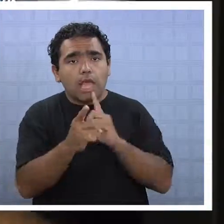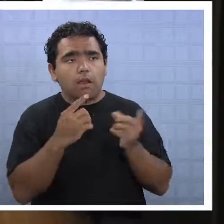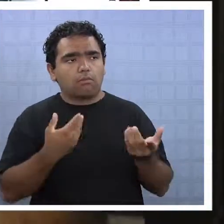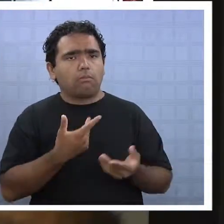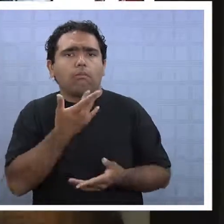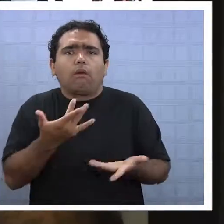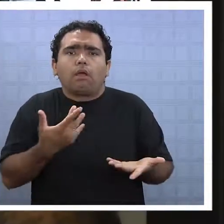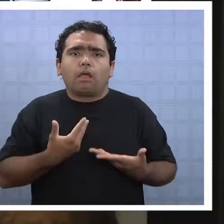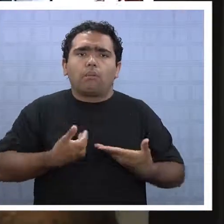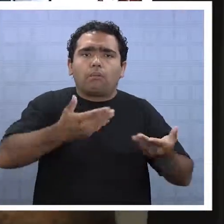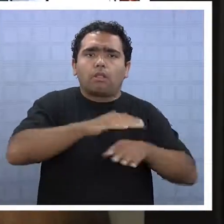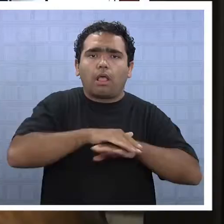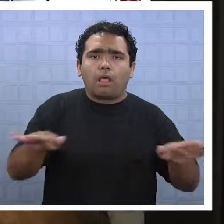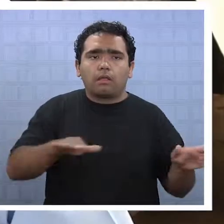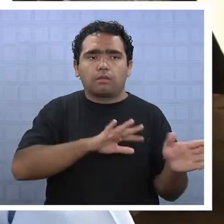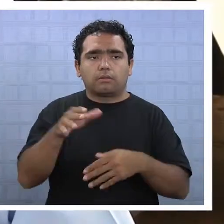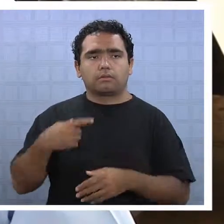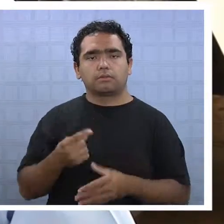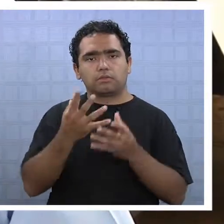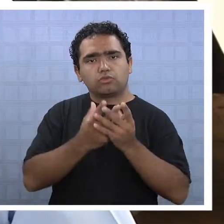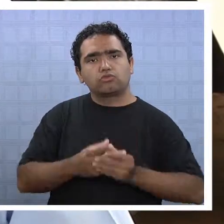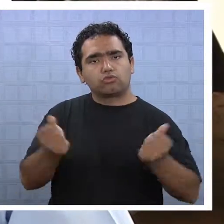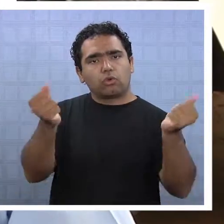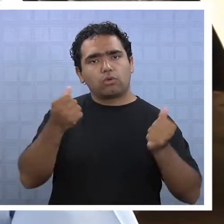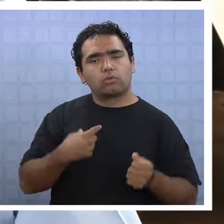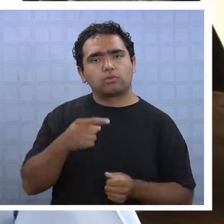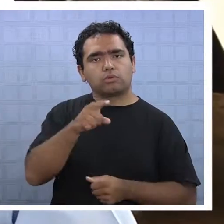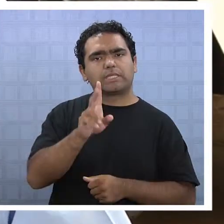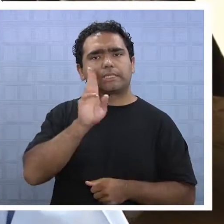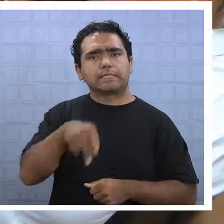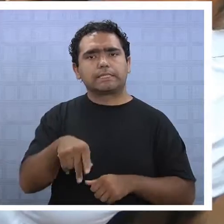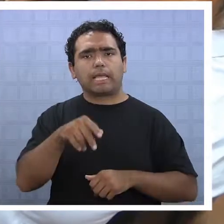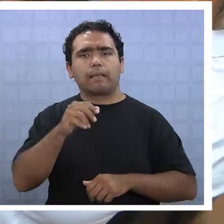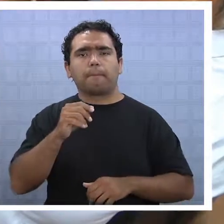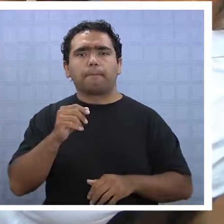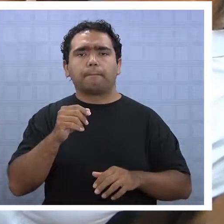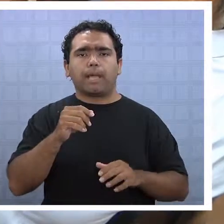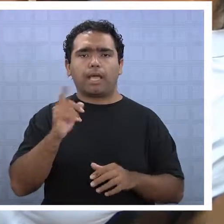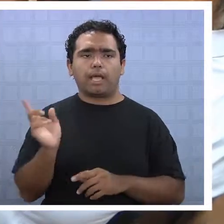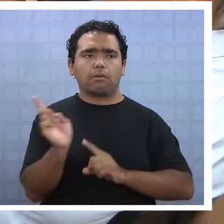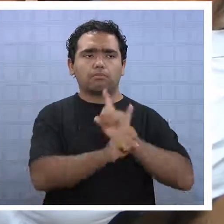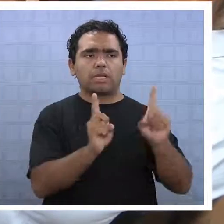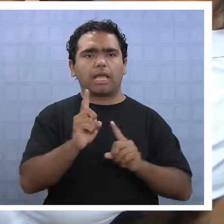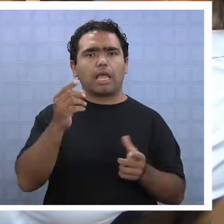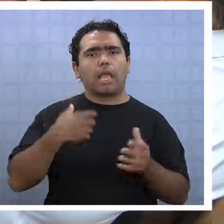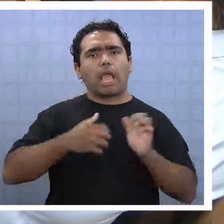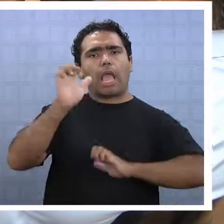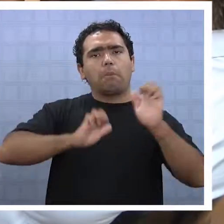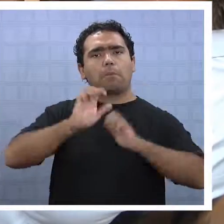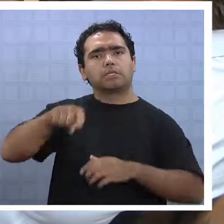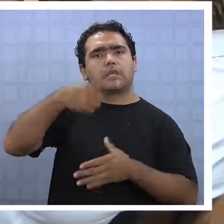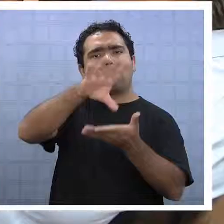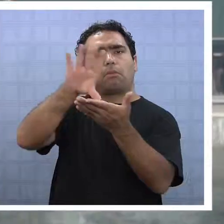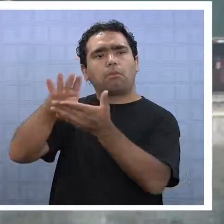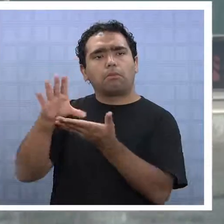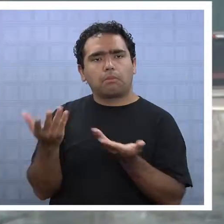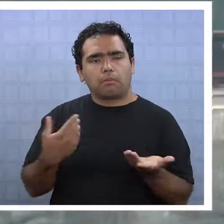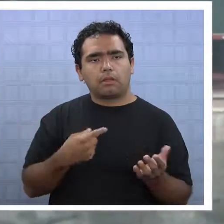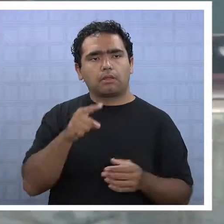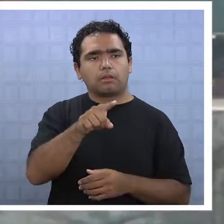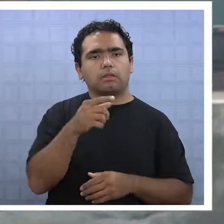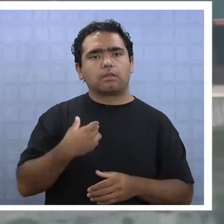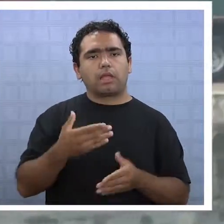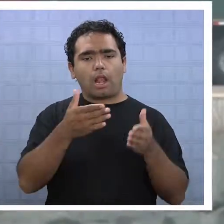Para el jefe comunal las soluciones deberían ser locales, sin la presencia de empresas extranjeras para trabajo de reconstrucción o del mismo puerto